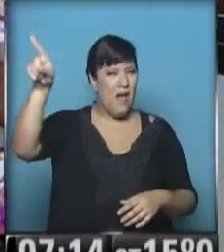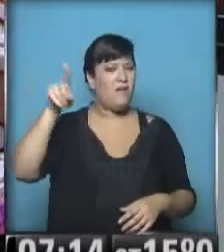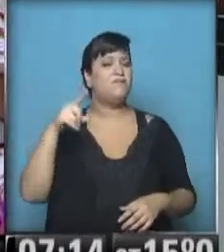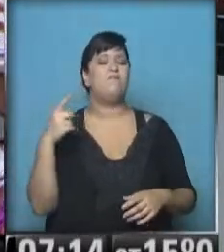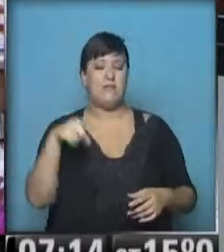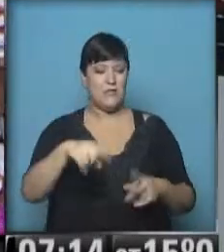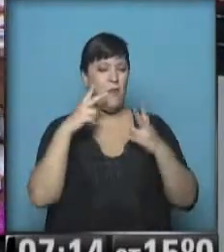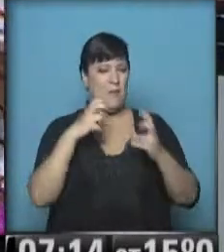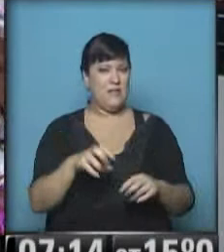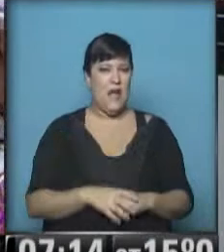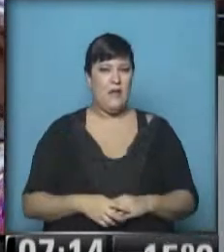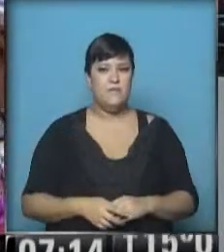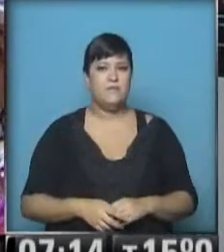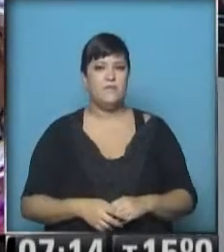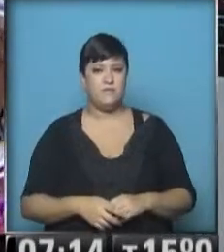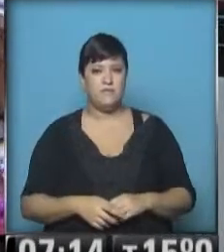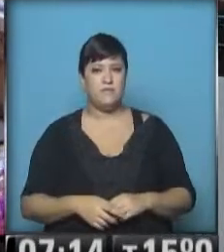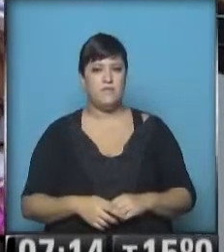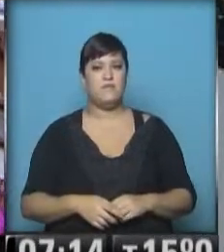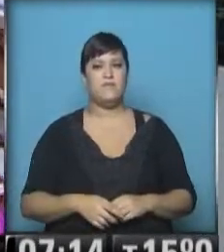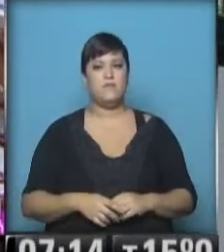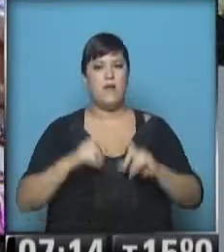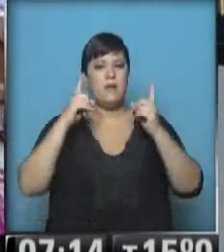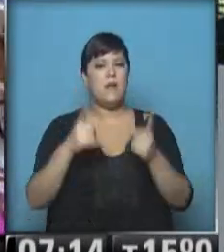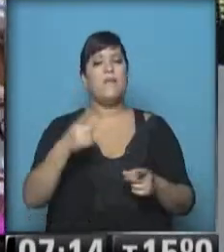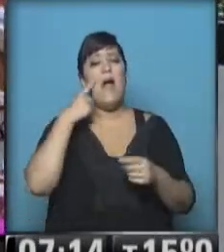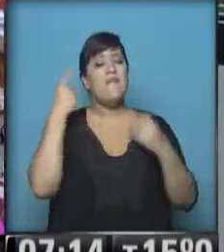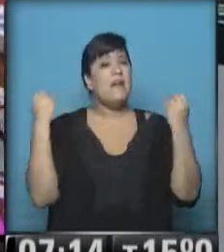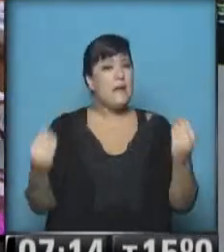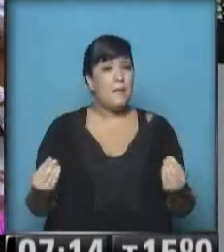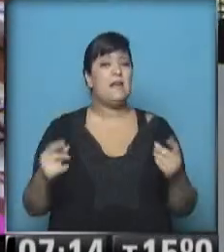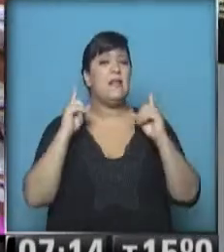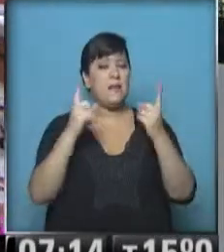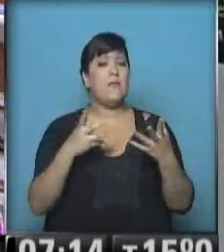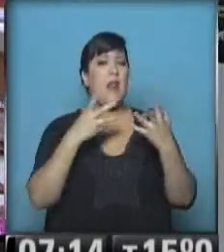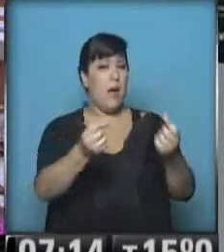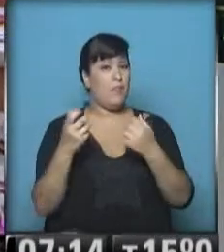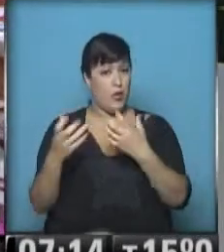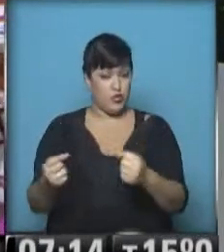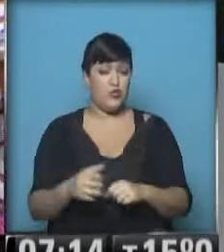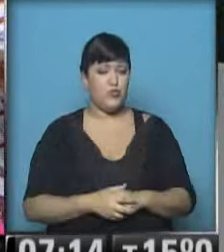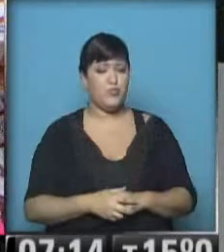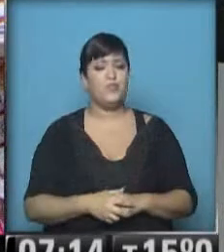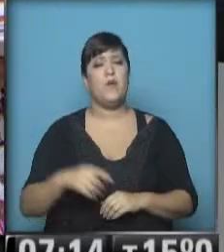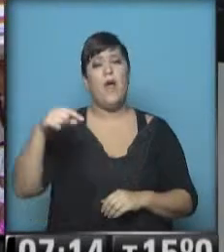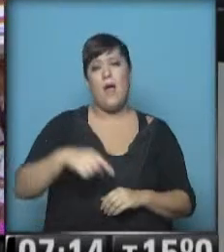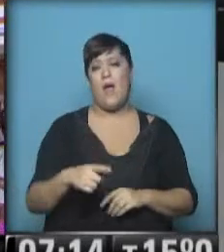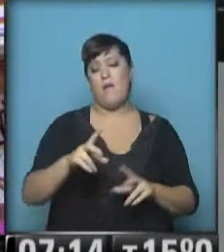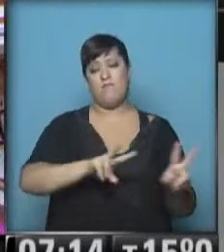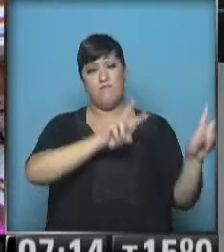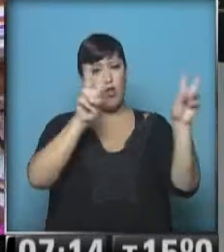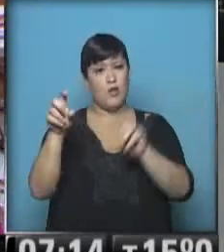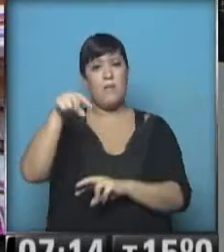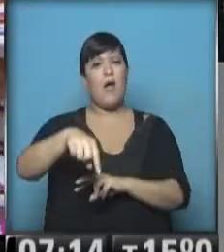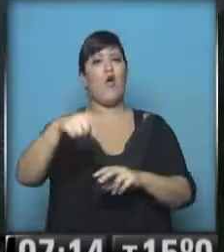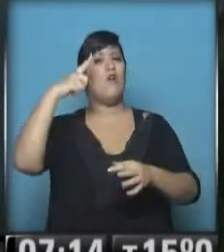estar ahí y hacer este recuento de toda la presentación y también los apoyos que se escucharon el día de ayer. Vamos a cambiar de tema, vamos a ubicarnos ahora